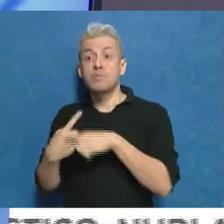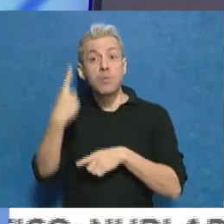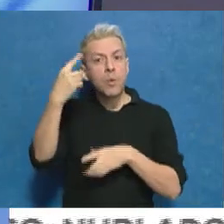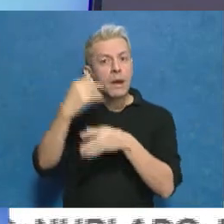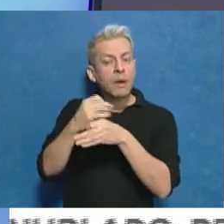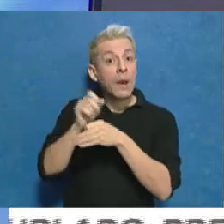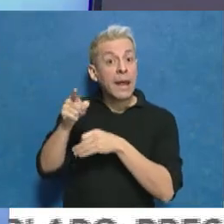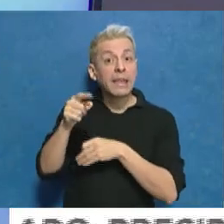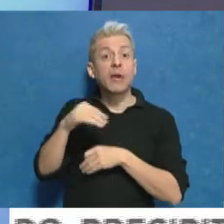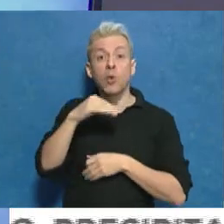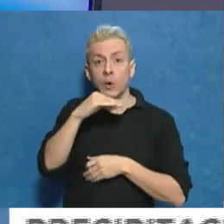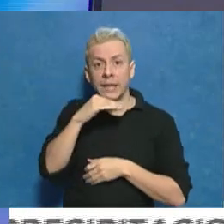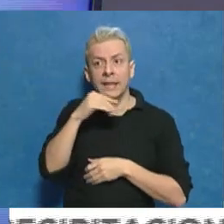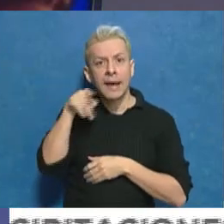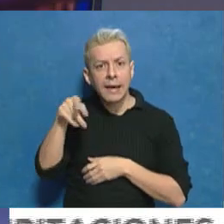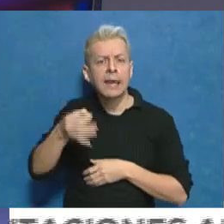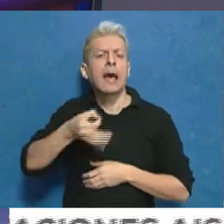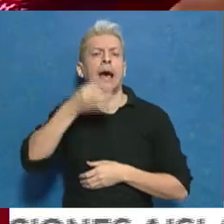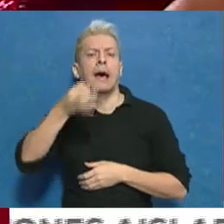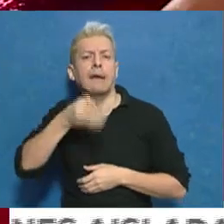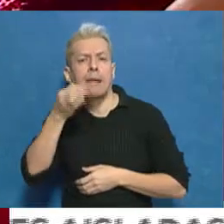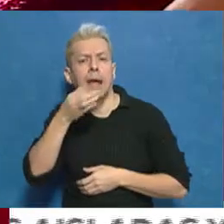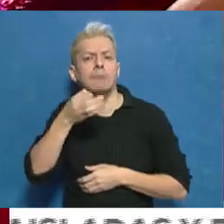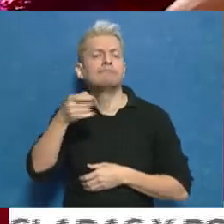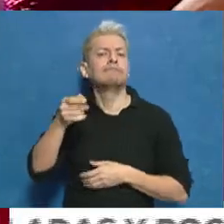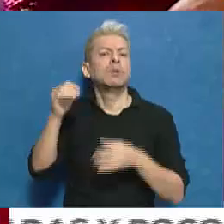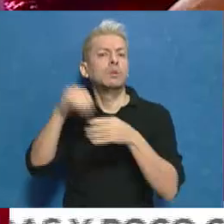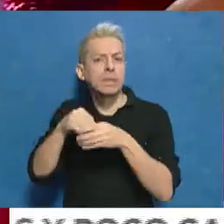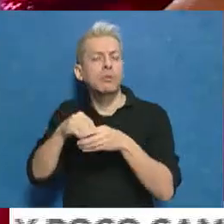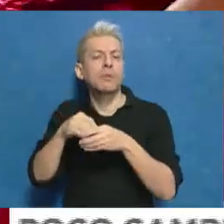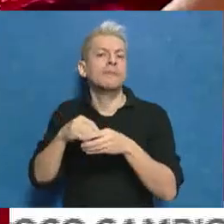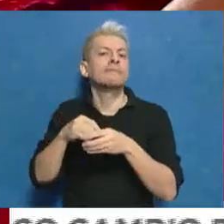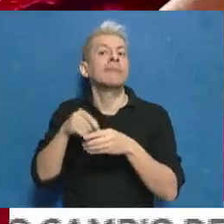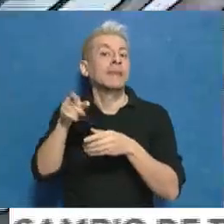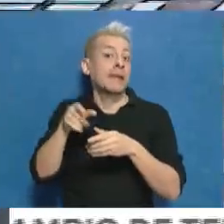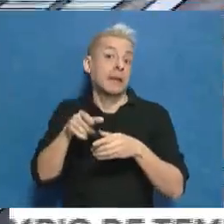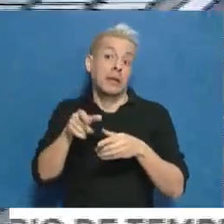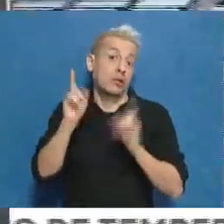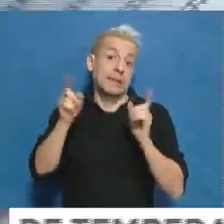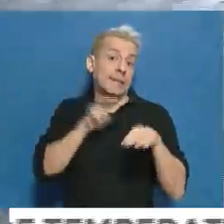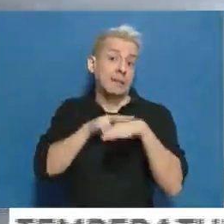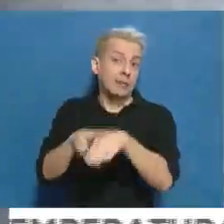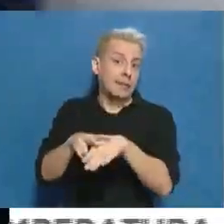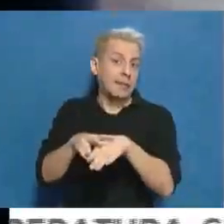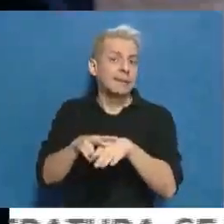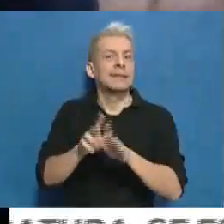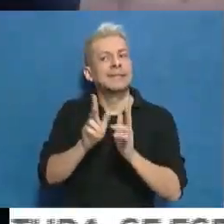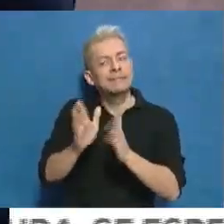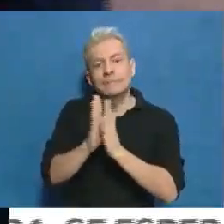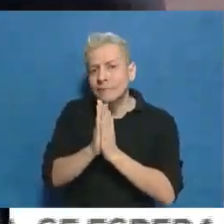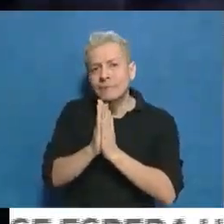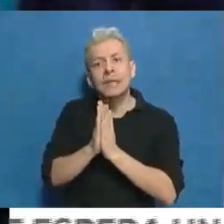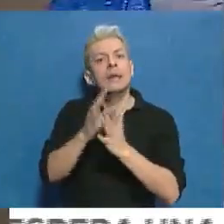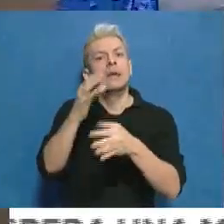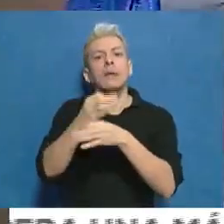el departamento de Junín donde se utilizaba el lenguaje inclusivo, lo que se hizo fue recomendar a los docentes. En la primaria tratemos de no utilizarlo,